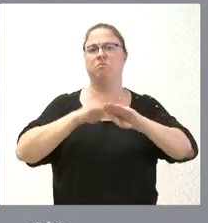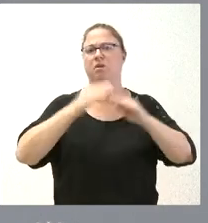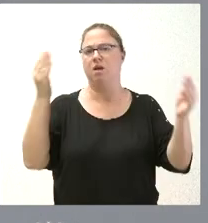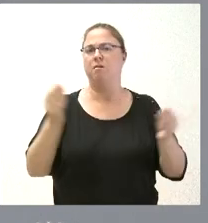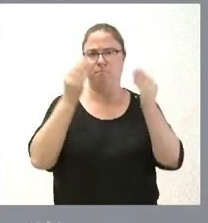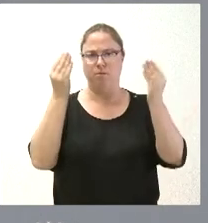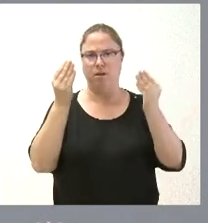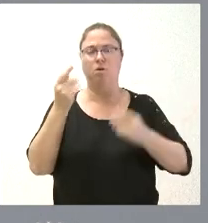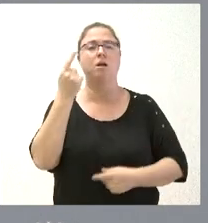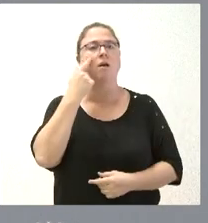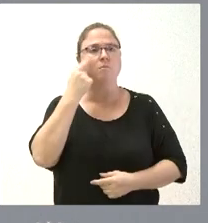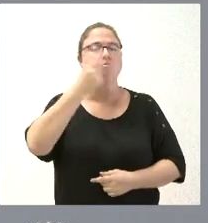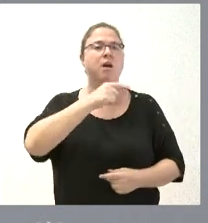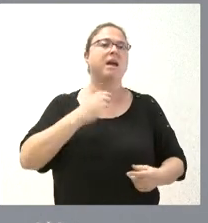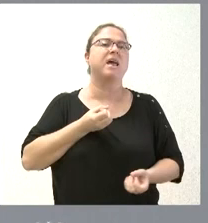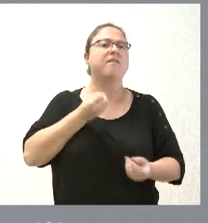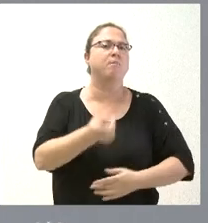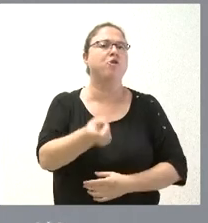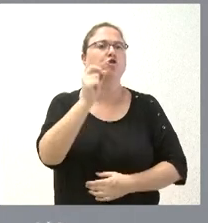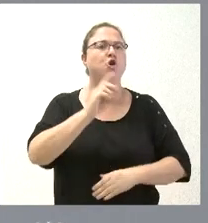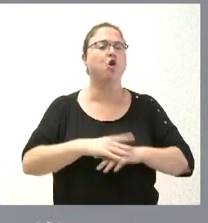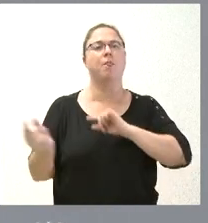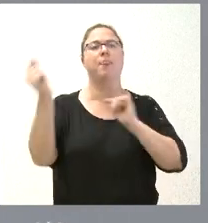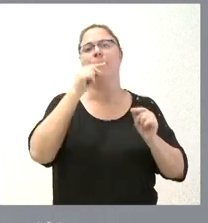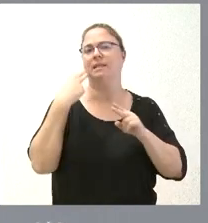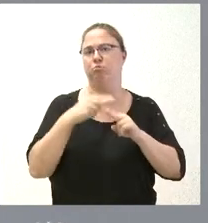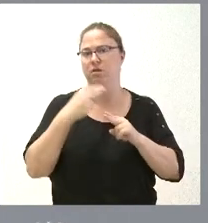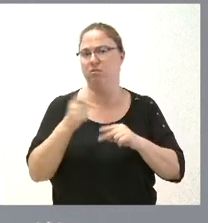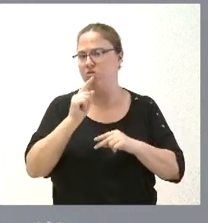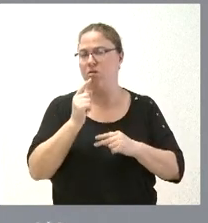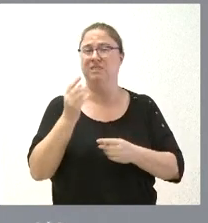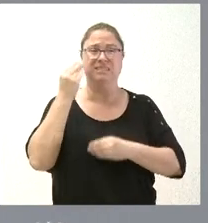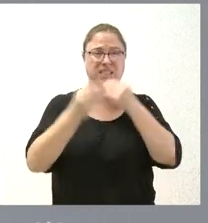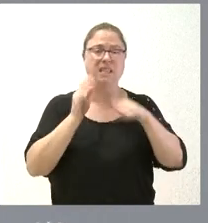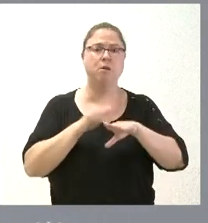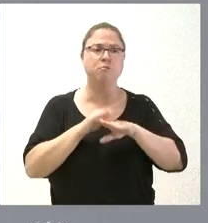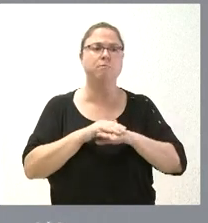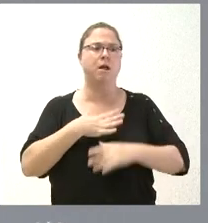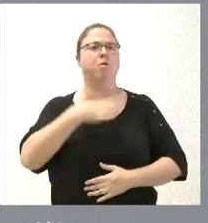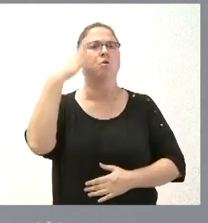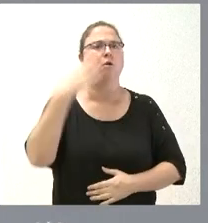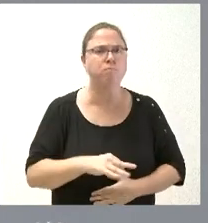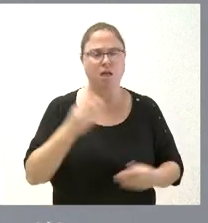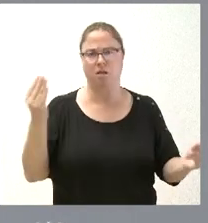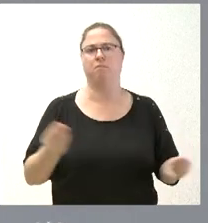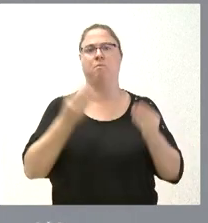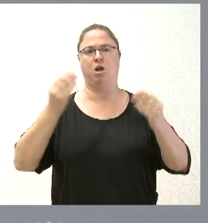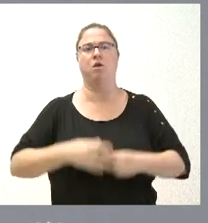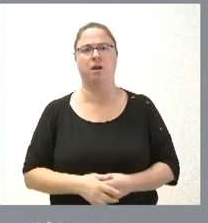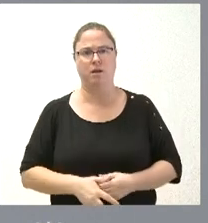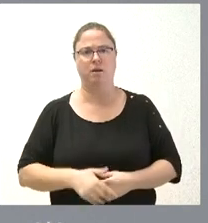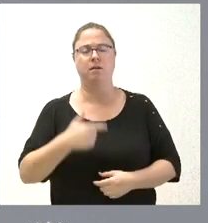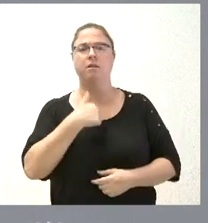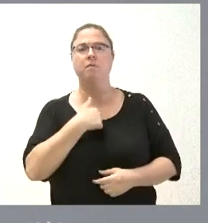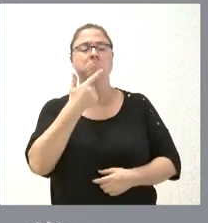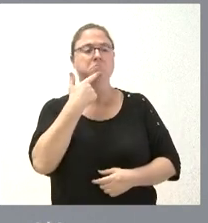No se somete a la información solo para el debate político, se somete fundamentalmente para ser capaces de mejorar. Por supuesto que hay